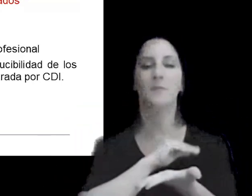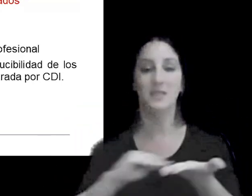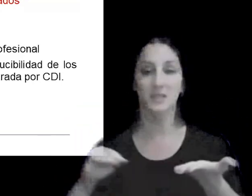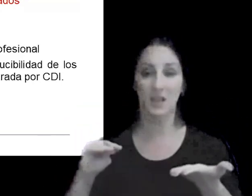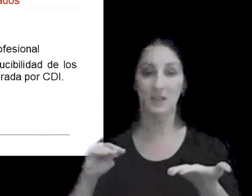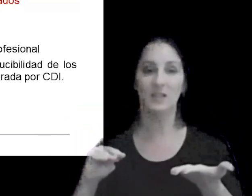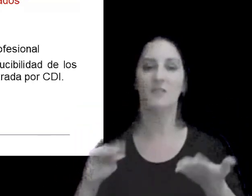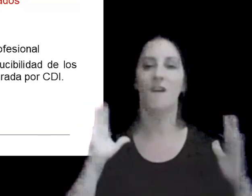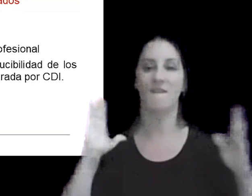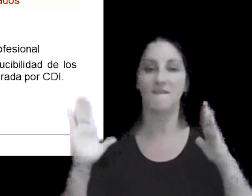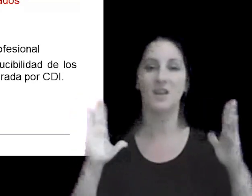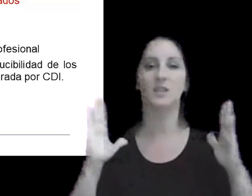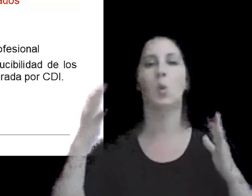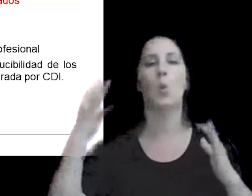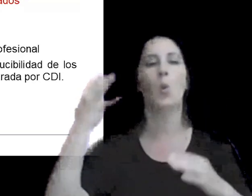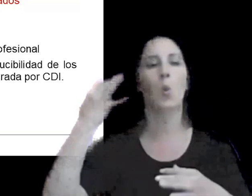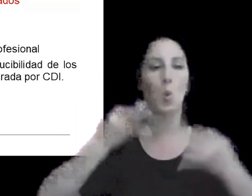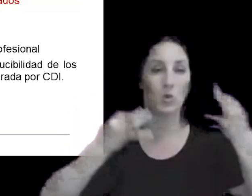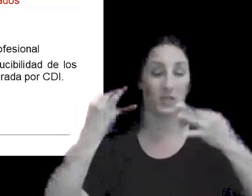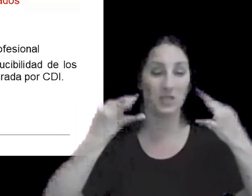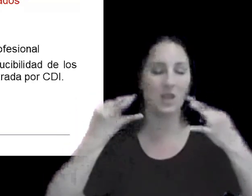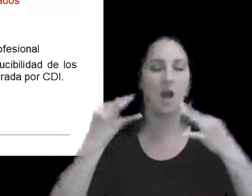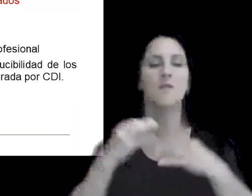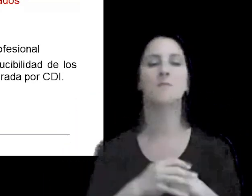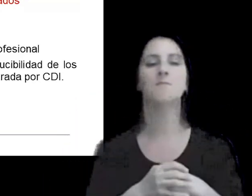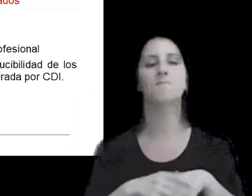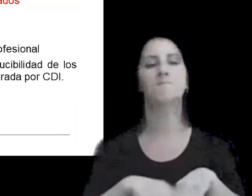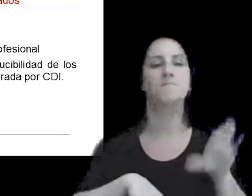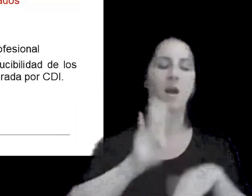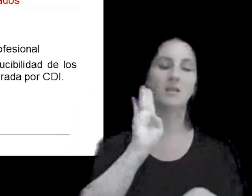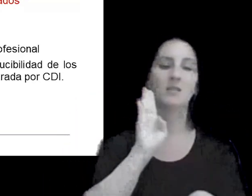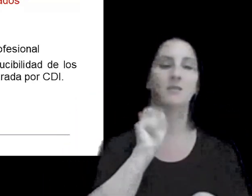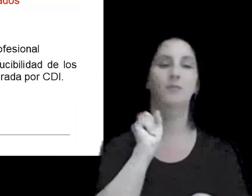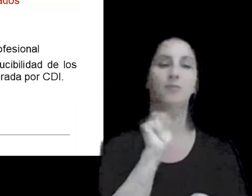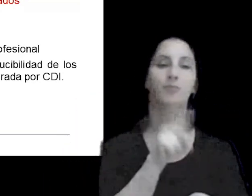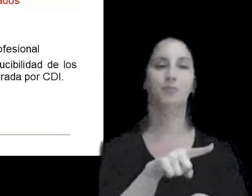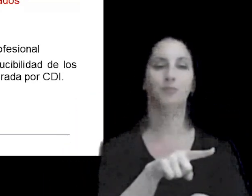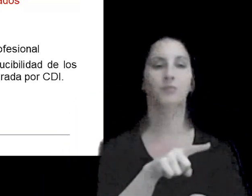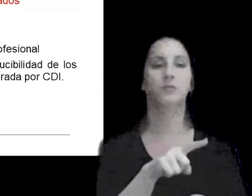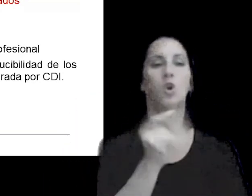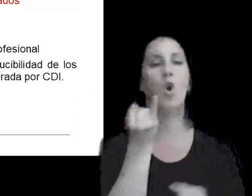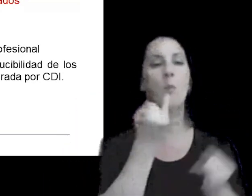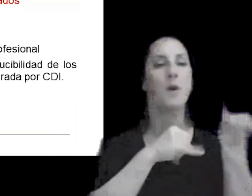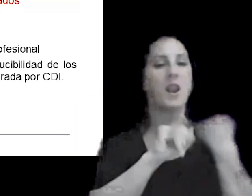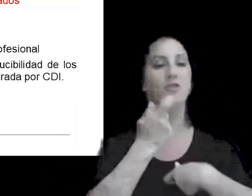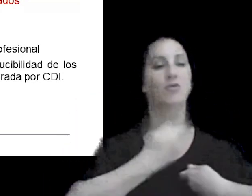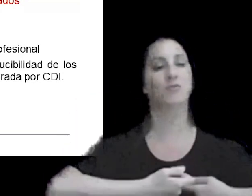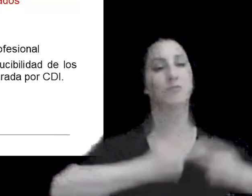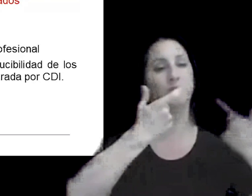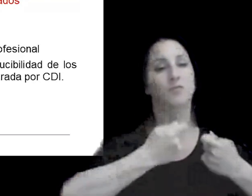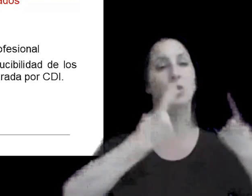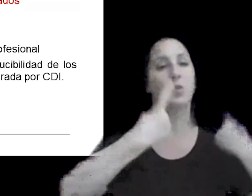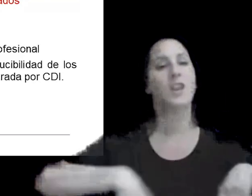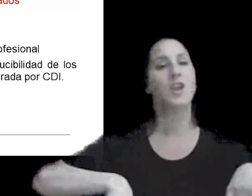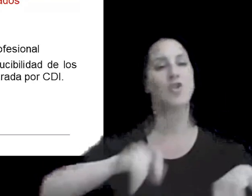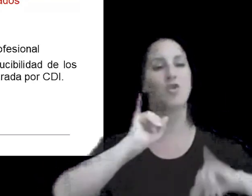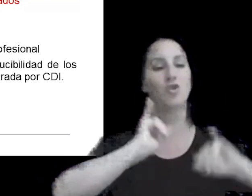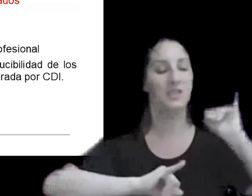fase administrativa judicial y que tiene que ver tanto con operaciones de exportación de bienes con cotización